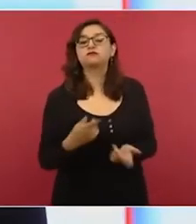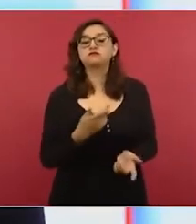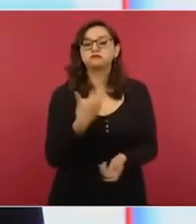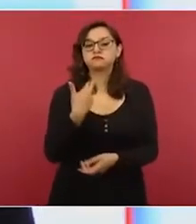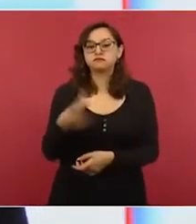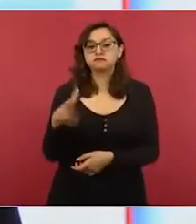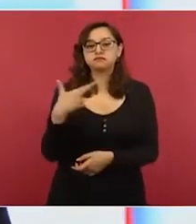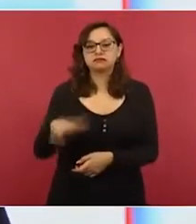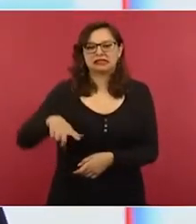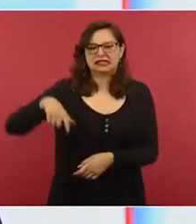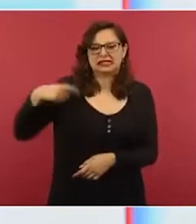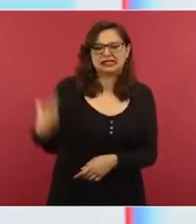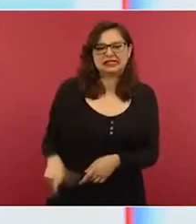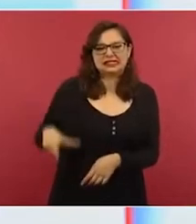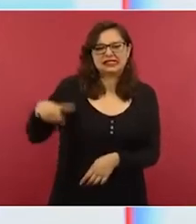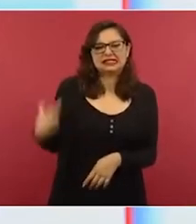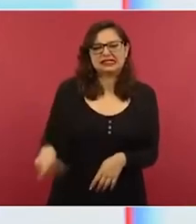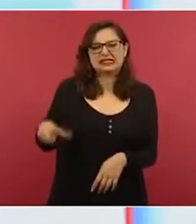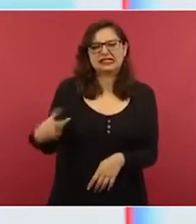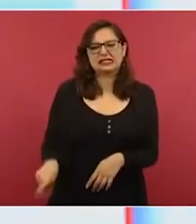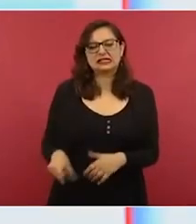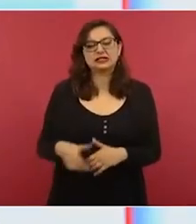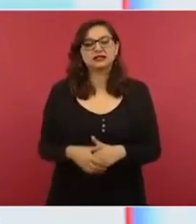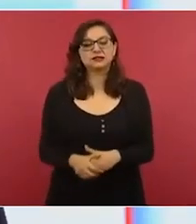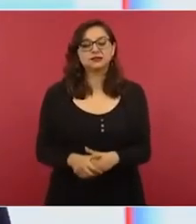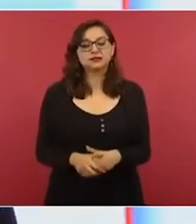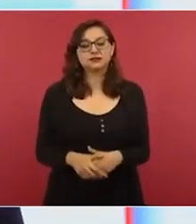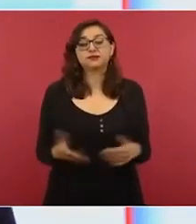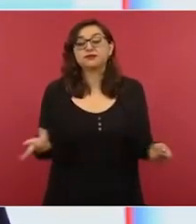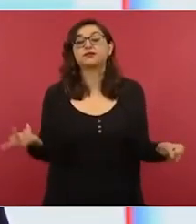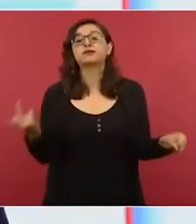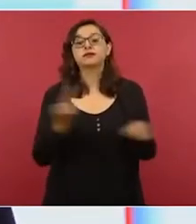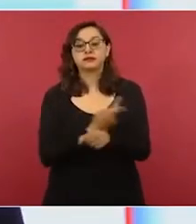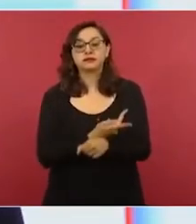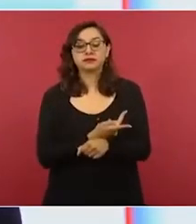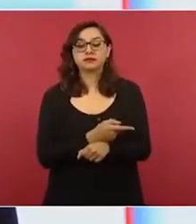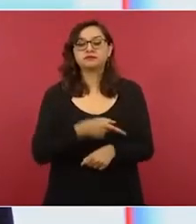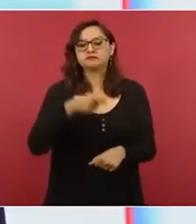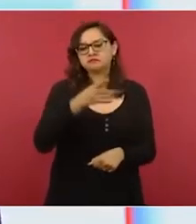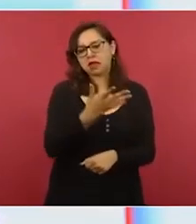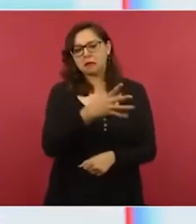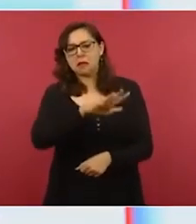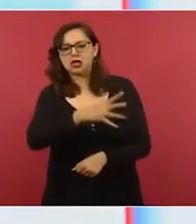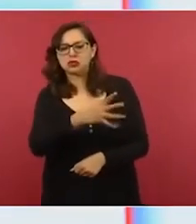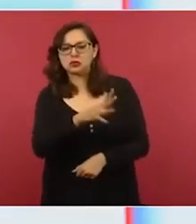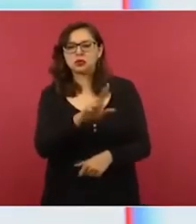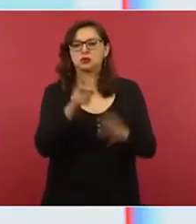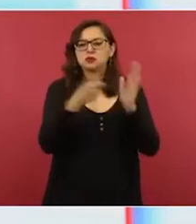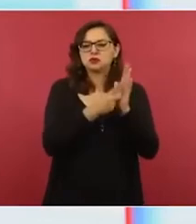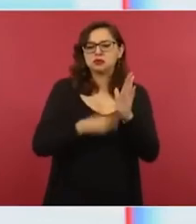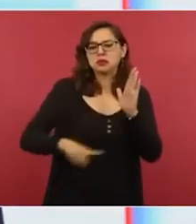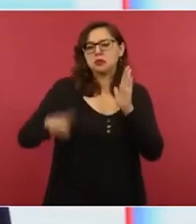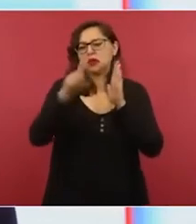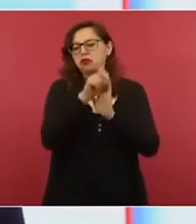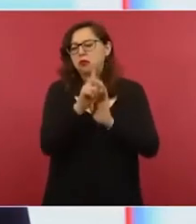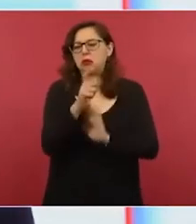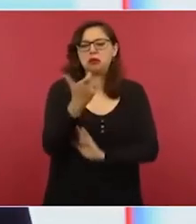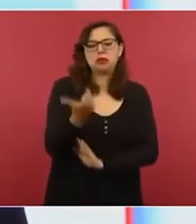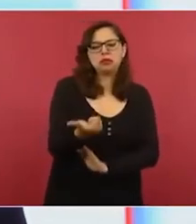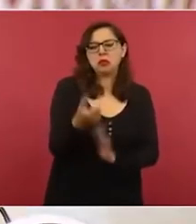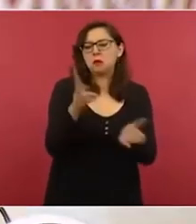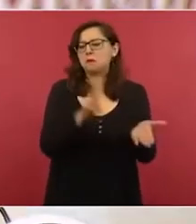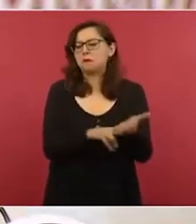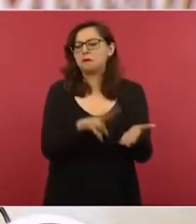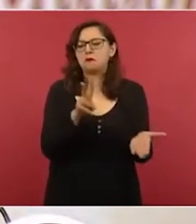costosísimos. La página de la inmobiliaria Silo calcula que los precios de la compra-venta de los departamentos del